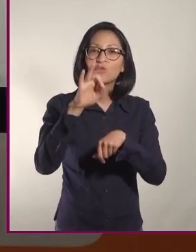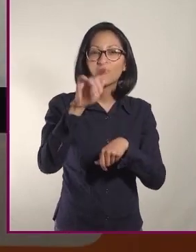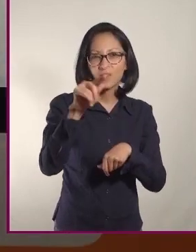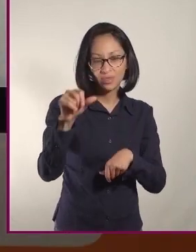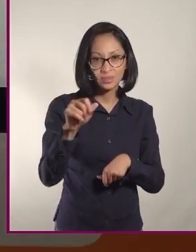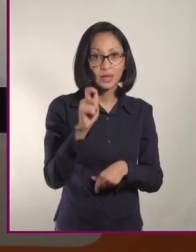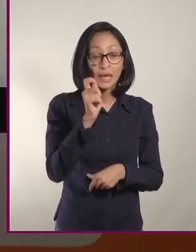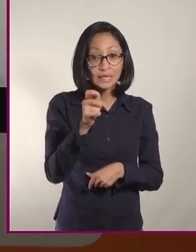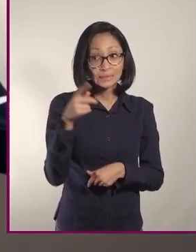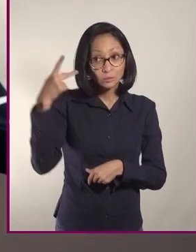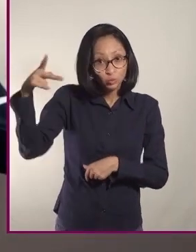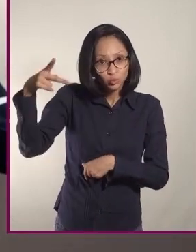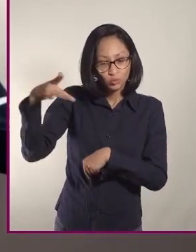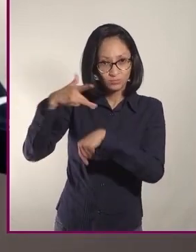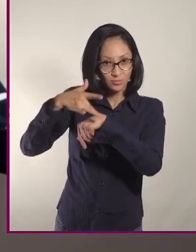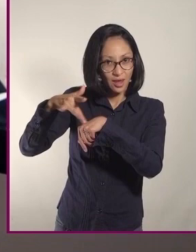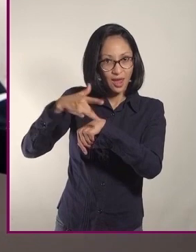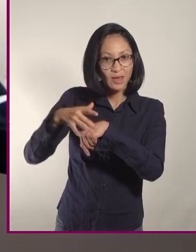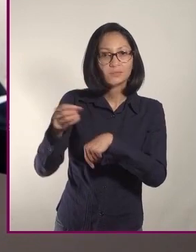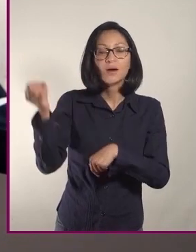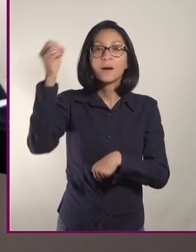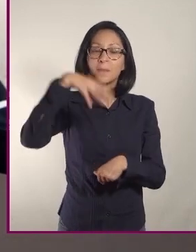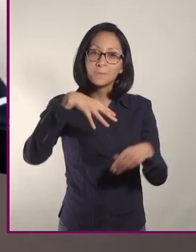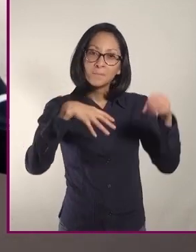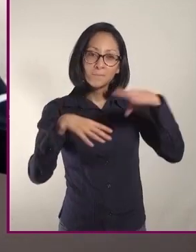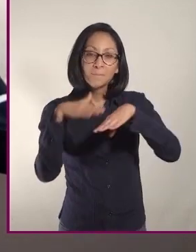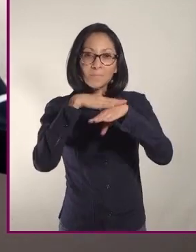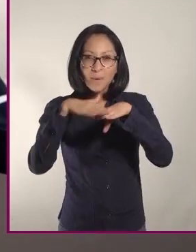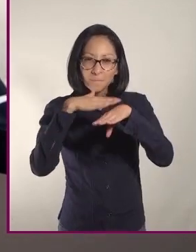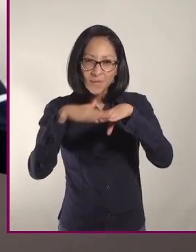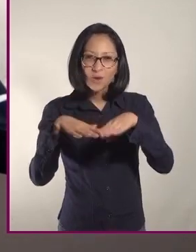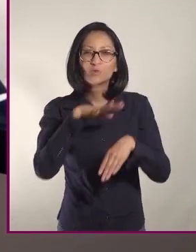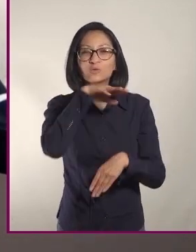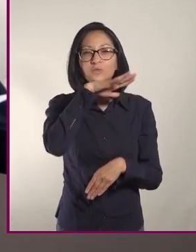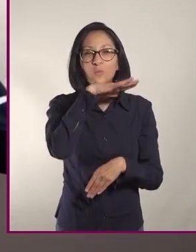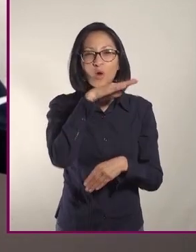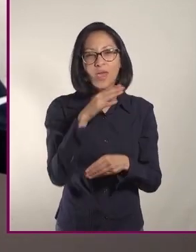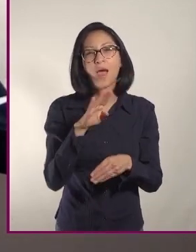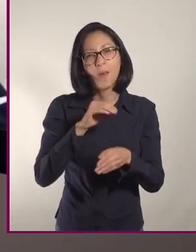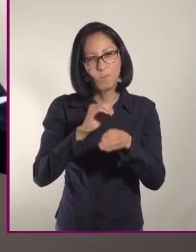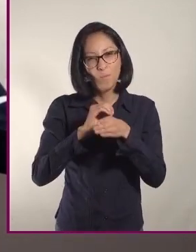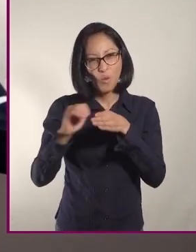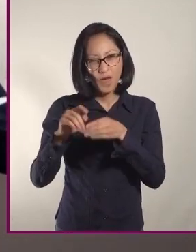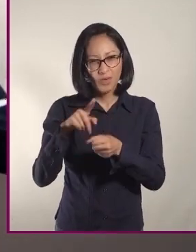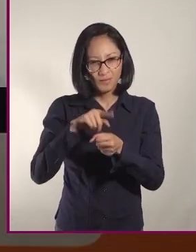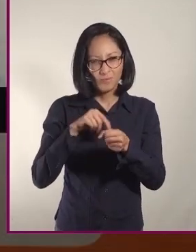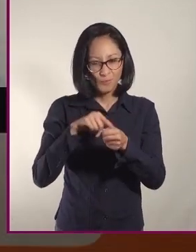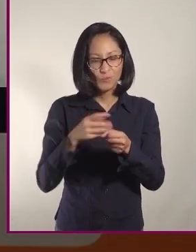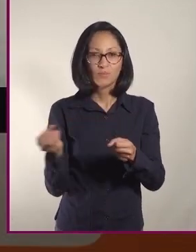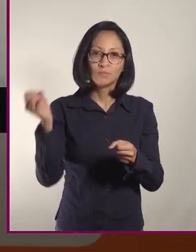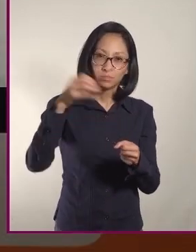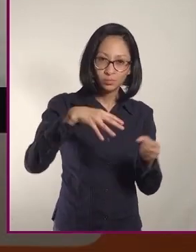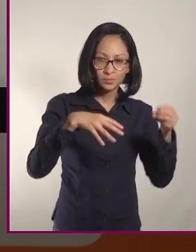proviene de Grecia. Le ponen pepino, cebolla morada, la cual tenemos de hecho aquí en México,